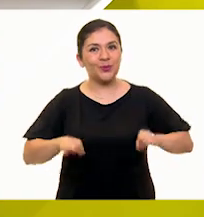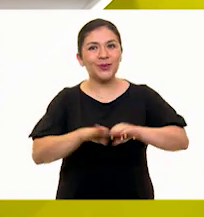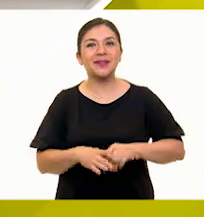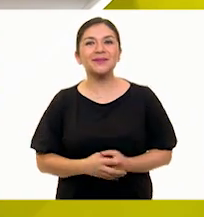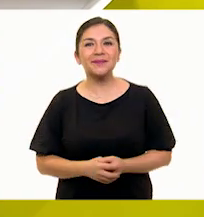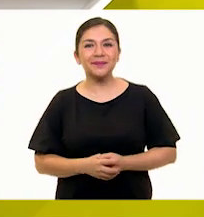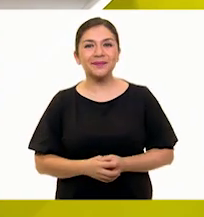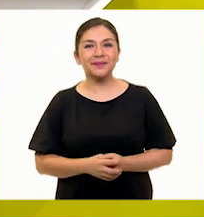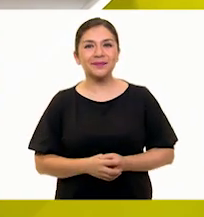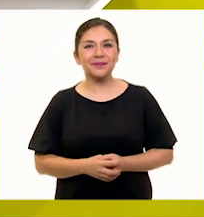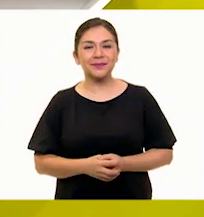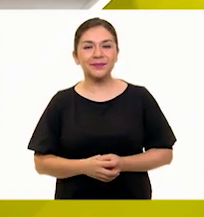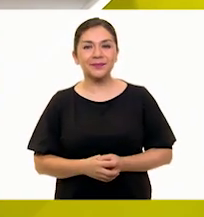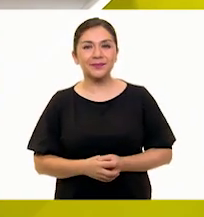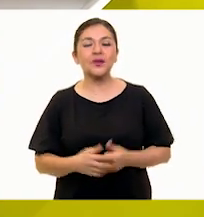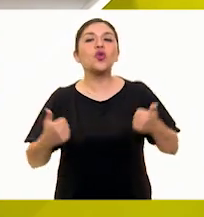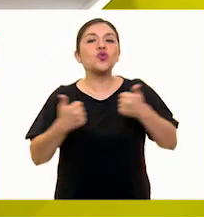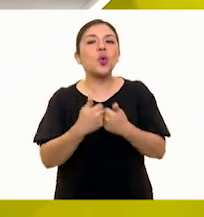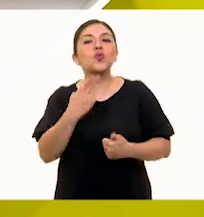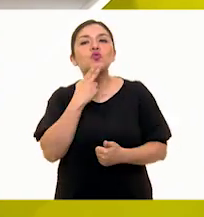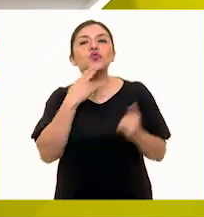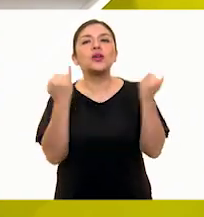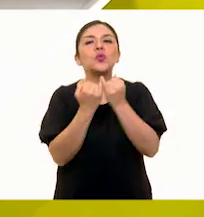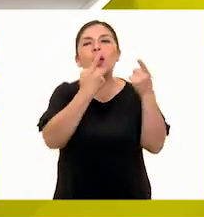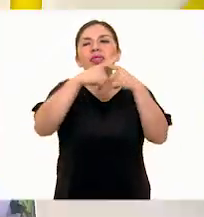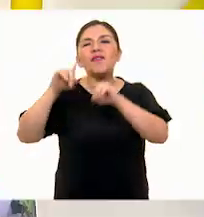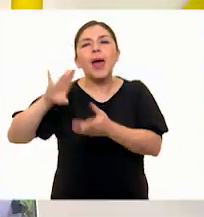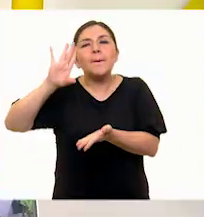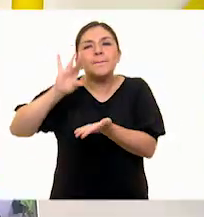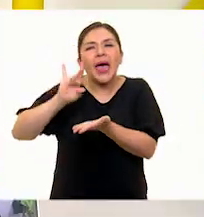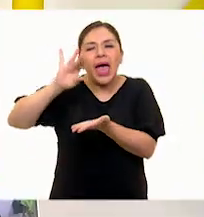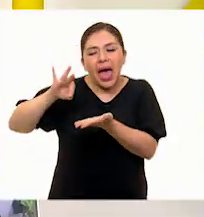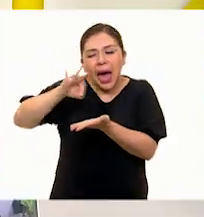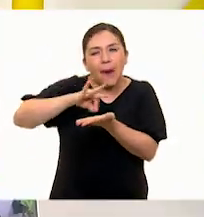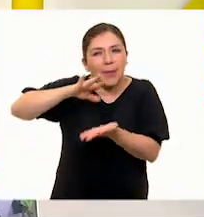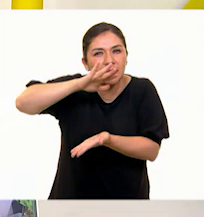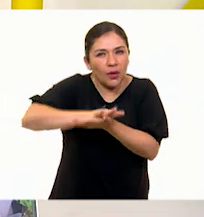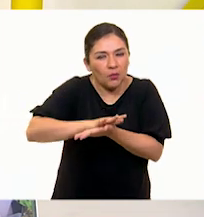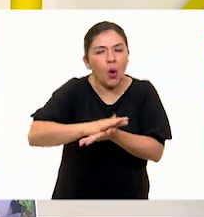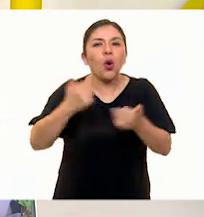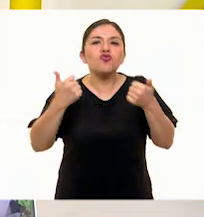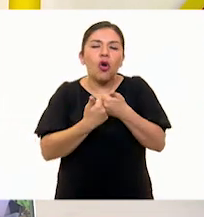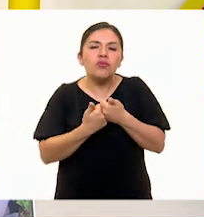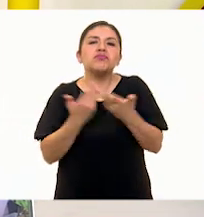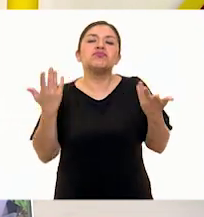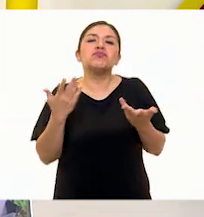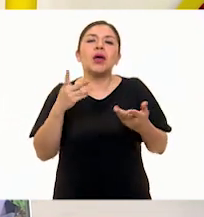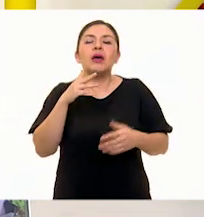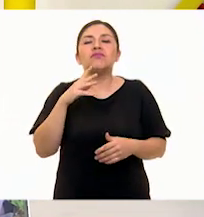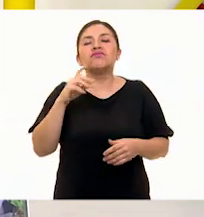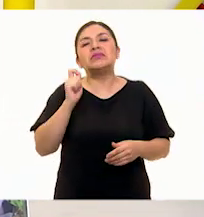Bueno, pues... También utiliza diferentes pegamentos. Sí, aquí se ocupan pegamentos de contacto,